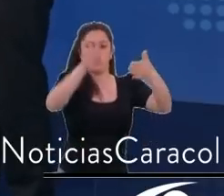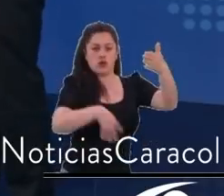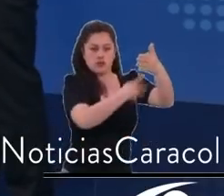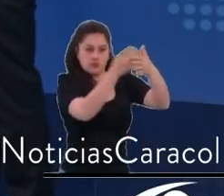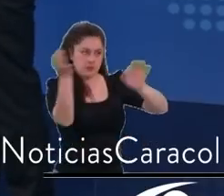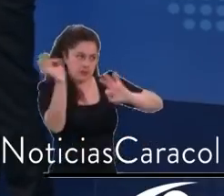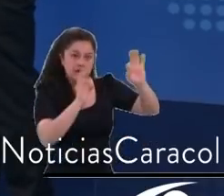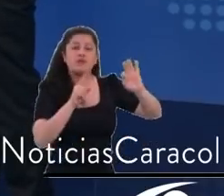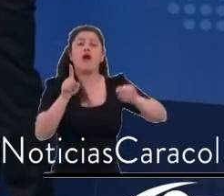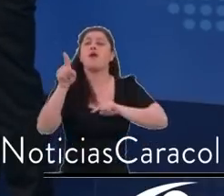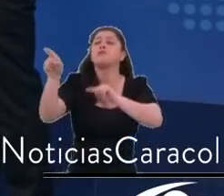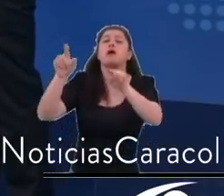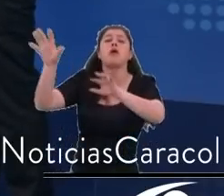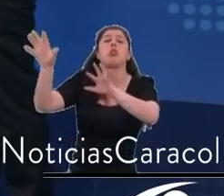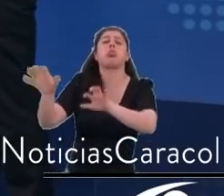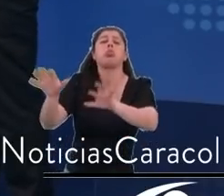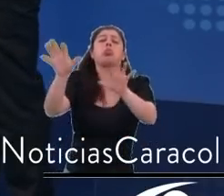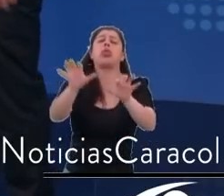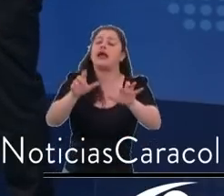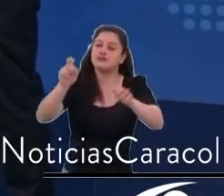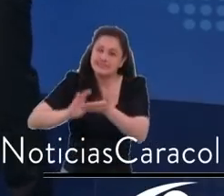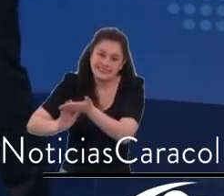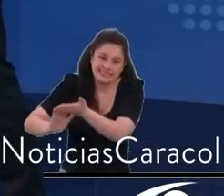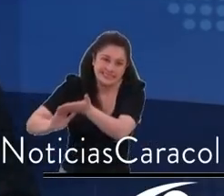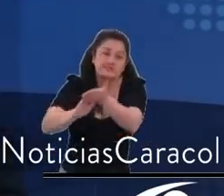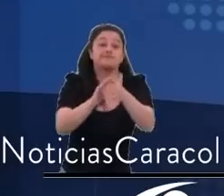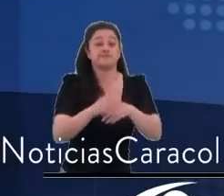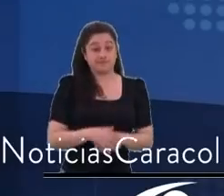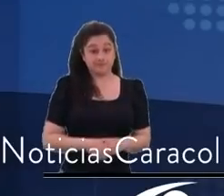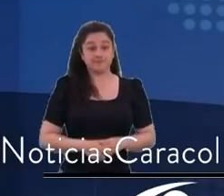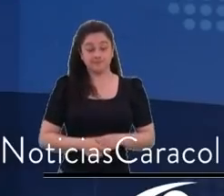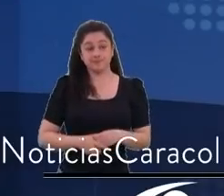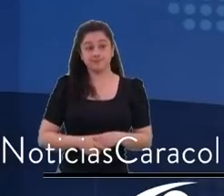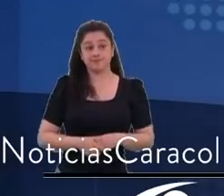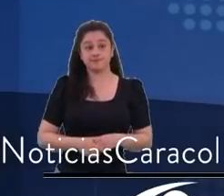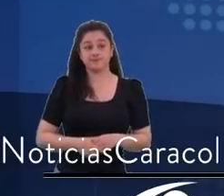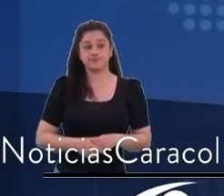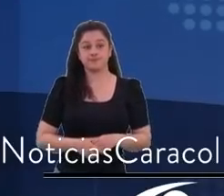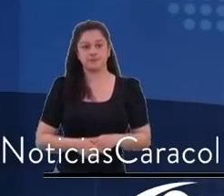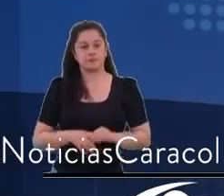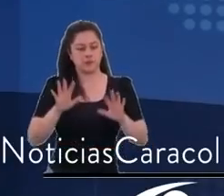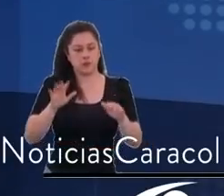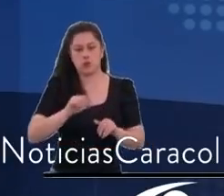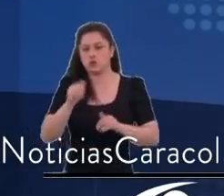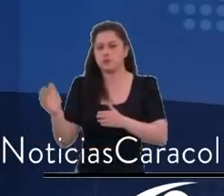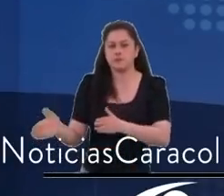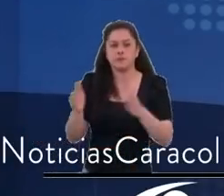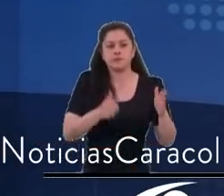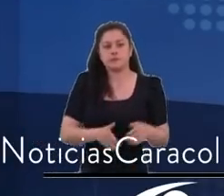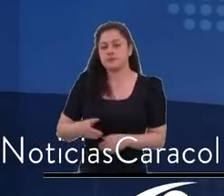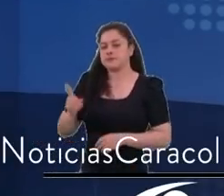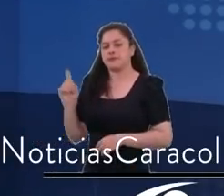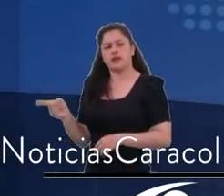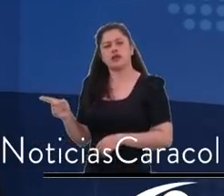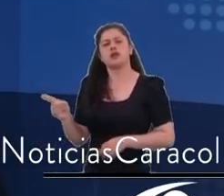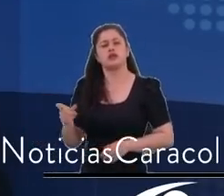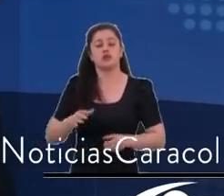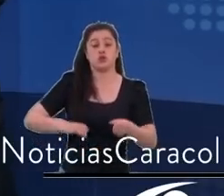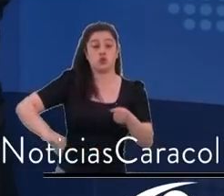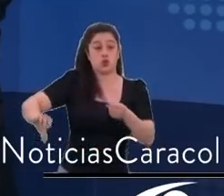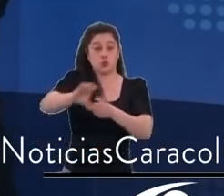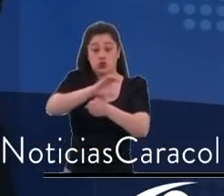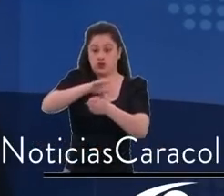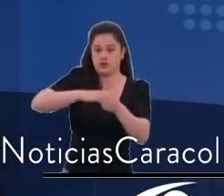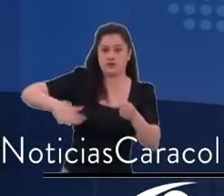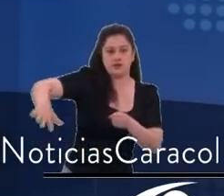claves de este plan de ordenamiento territorial es el de acercar la ciudad a la ciudadanía con 30 localidades que le permitan acceder.